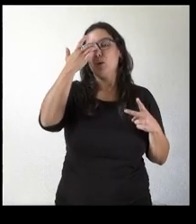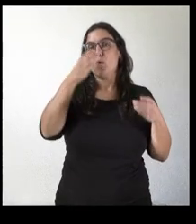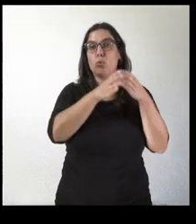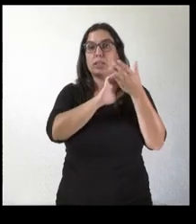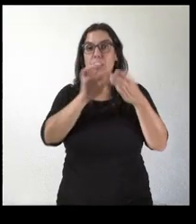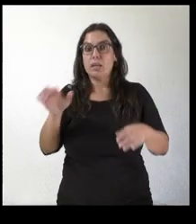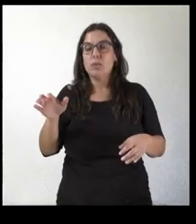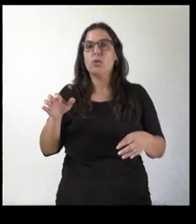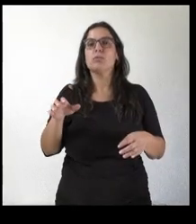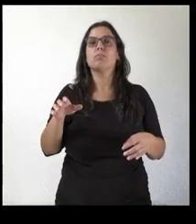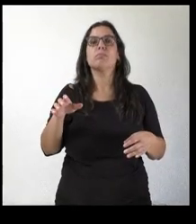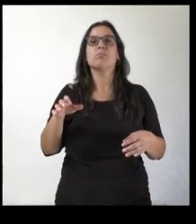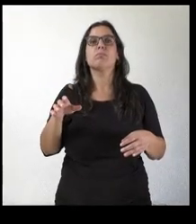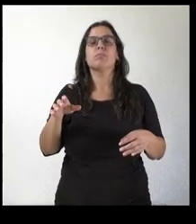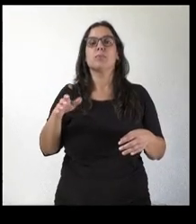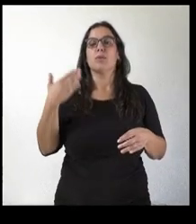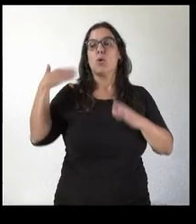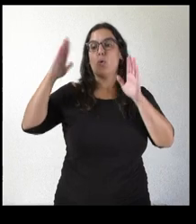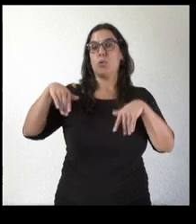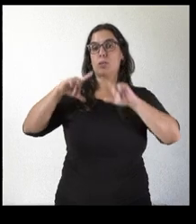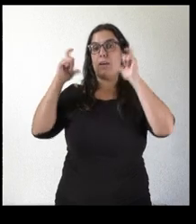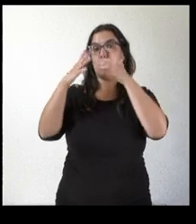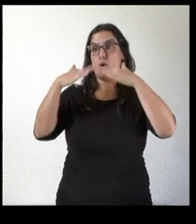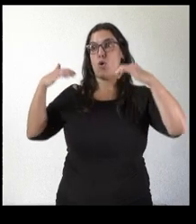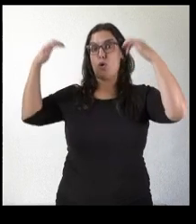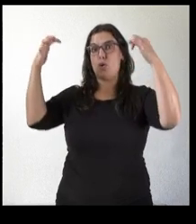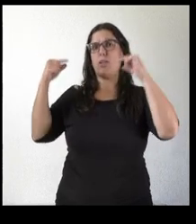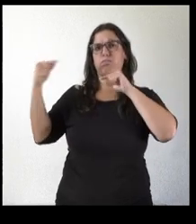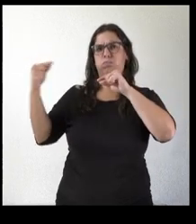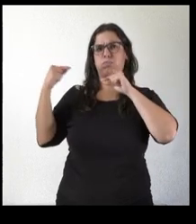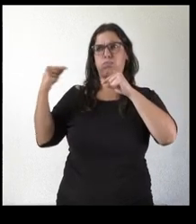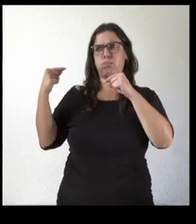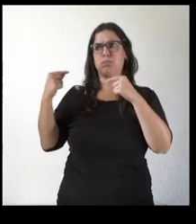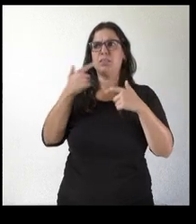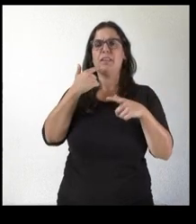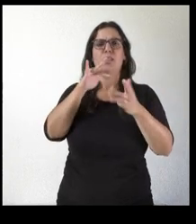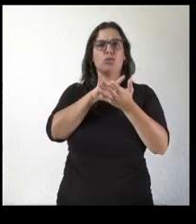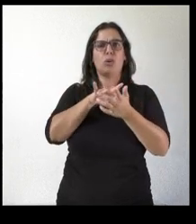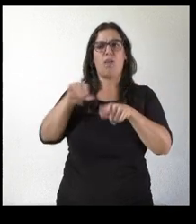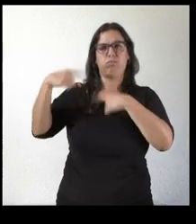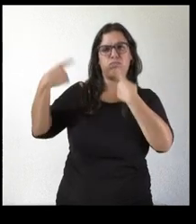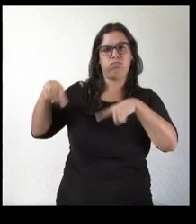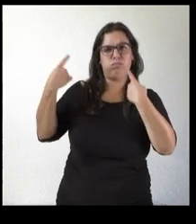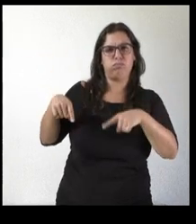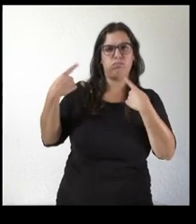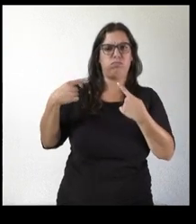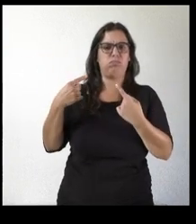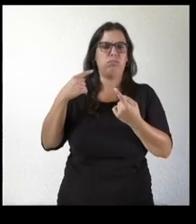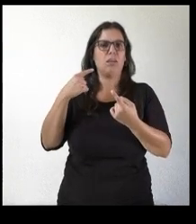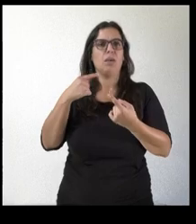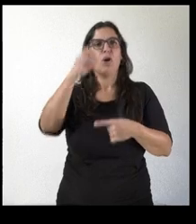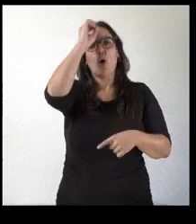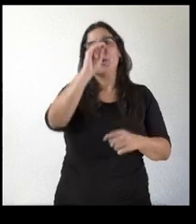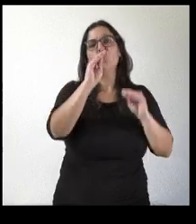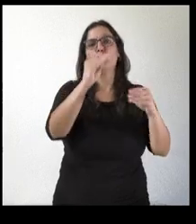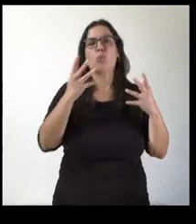o cómo valora la junta el último pleno de las cortes y las situaciones que se han dado de rifirrafes y enfrentamientos en las mismas en el